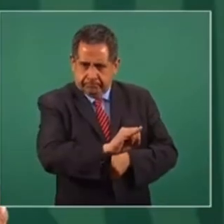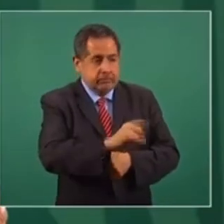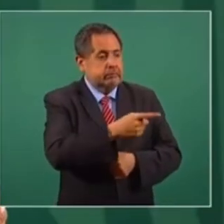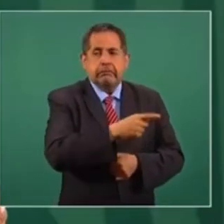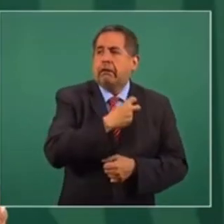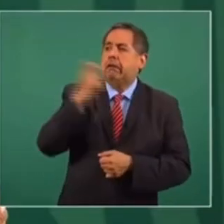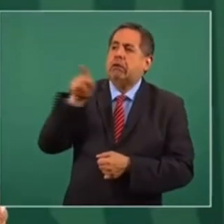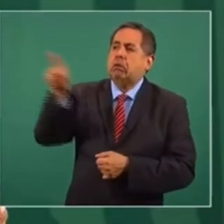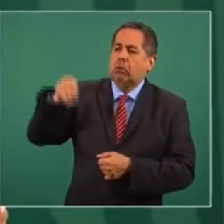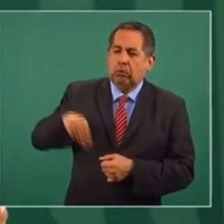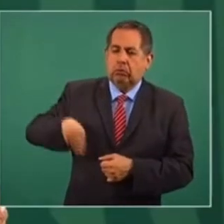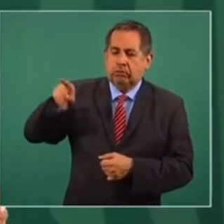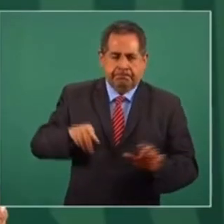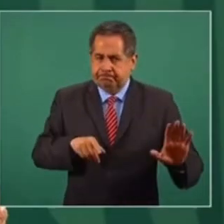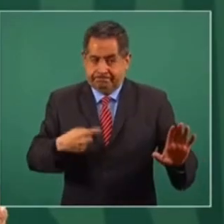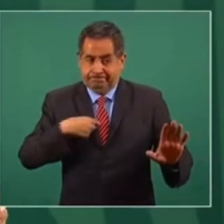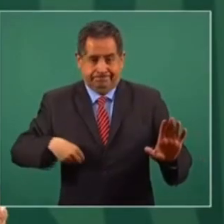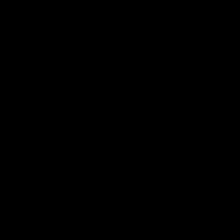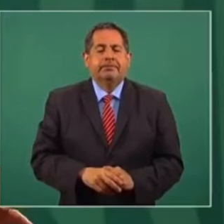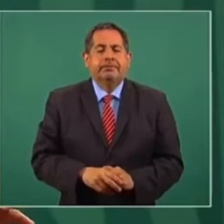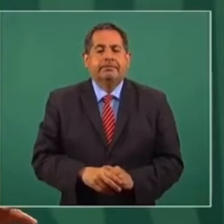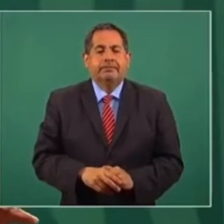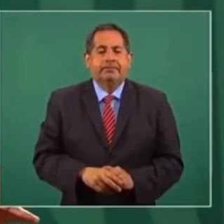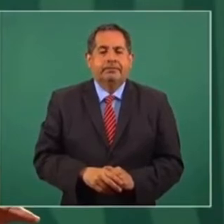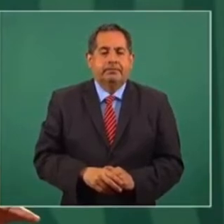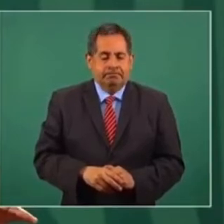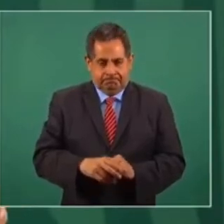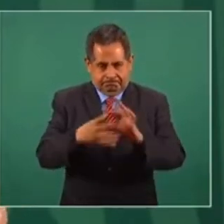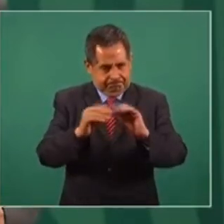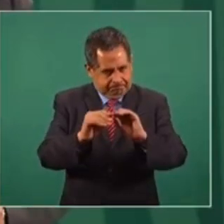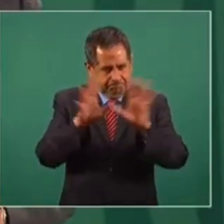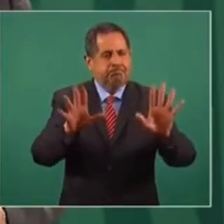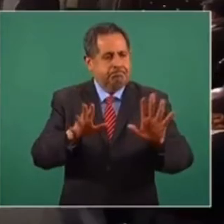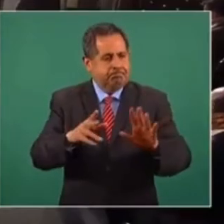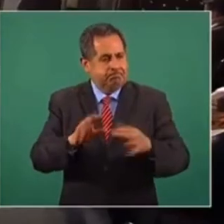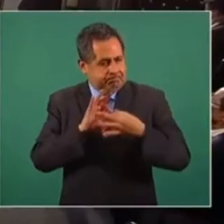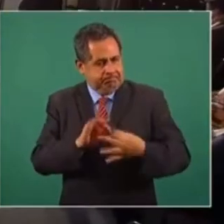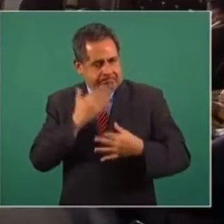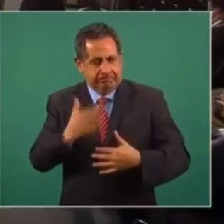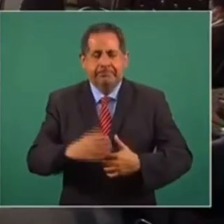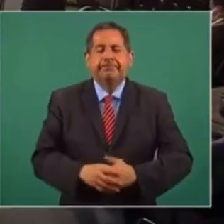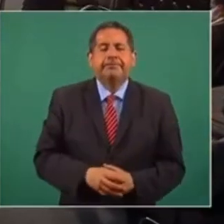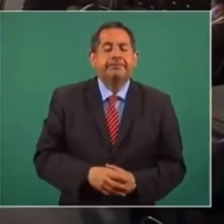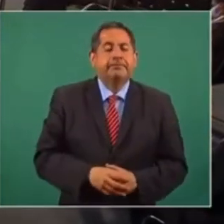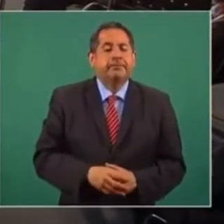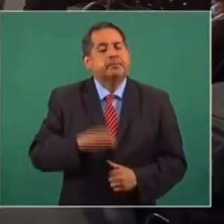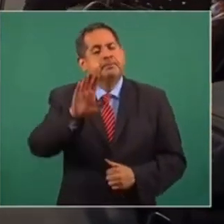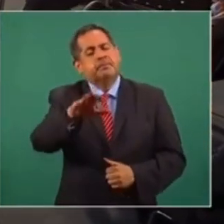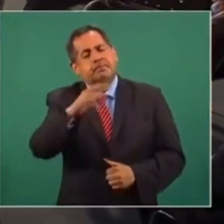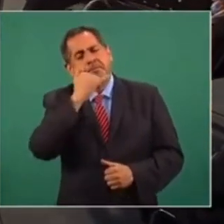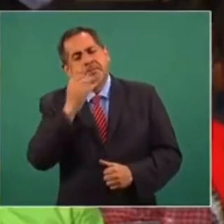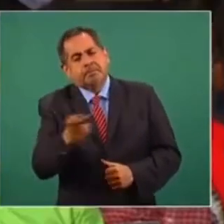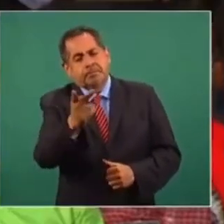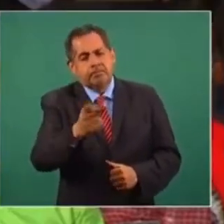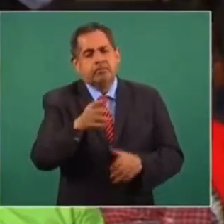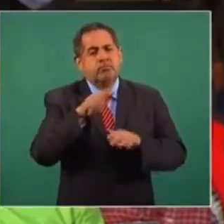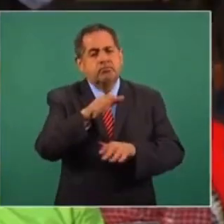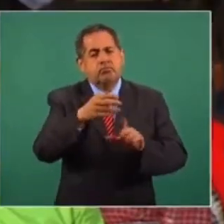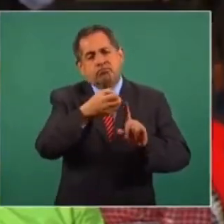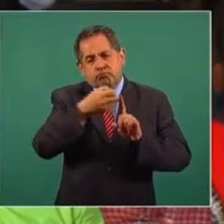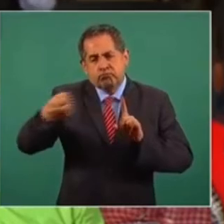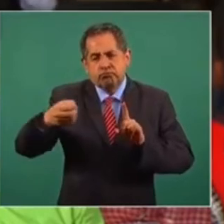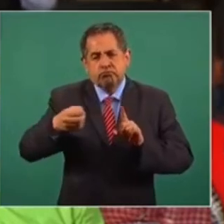no nos hicieran la culpa. Apúntele bien. Cuentas claras y chocolate espeso. Y sobre la logística, particularmente, si